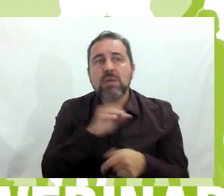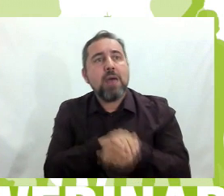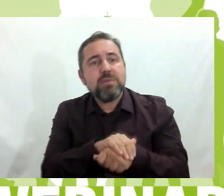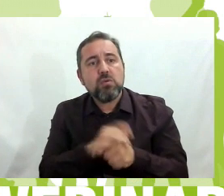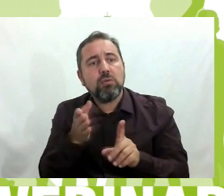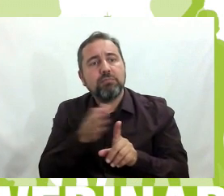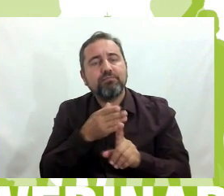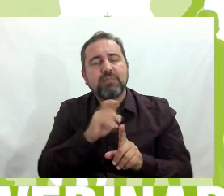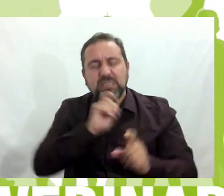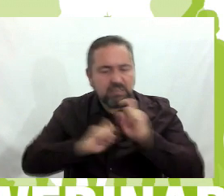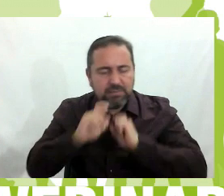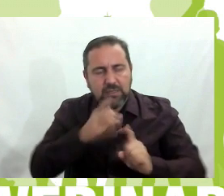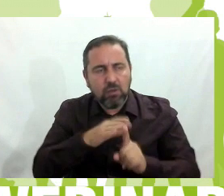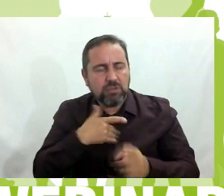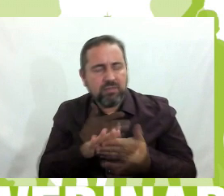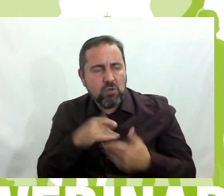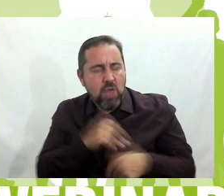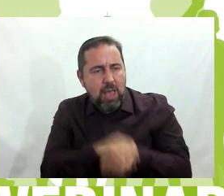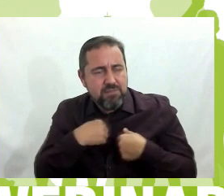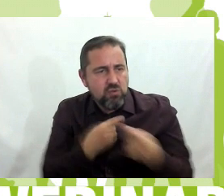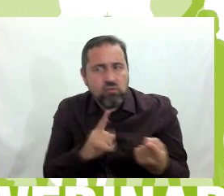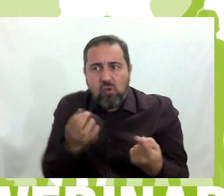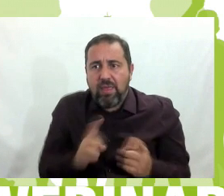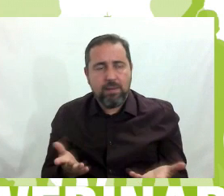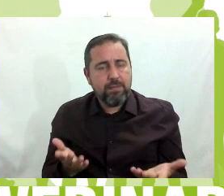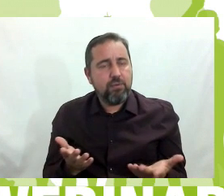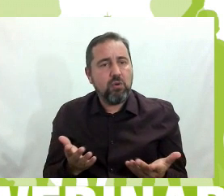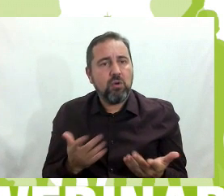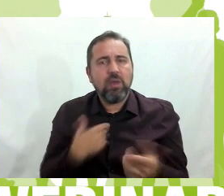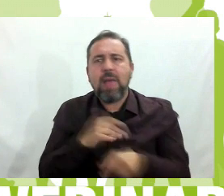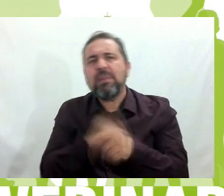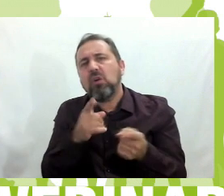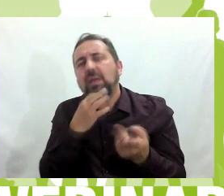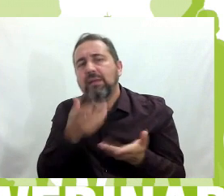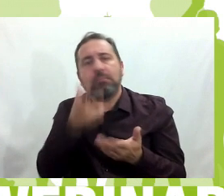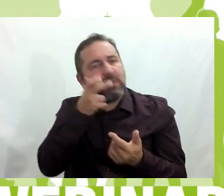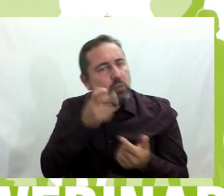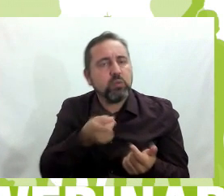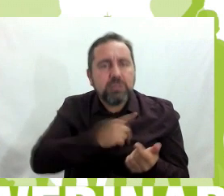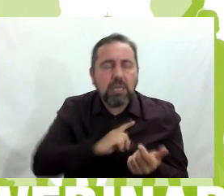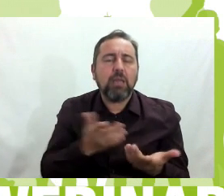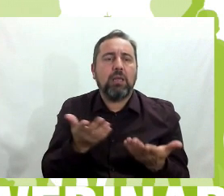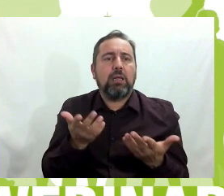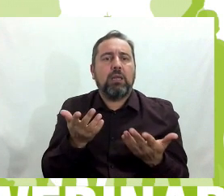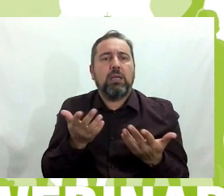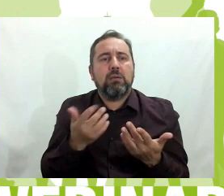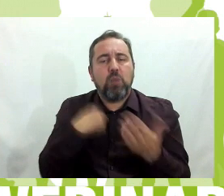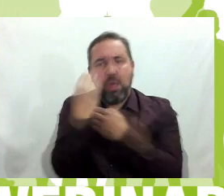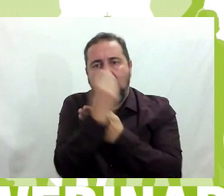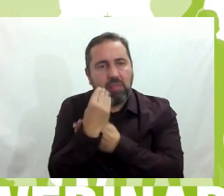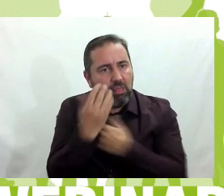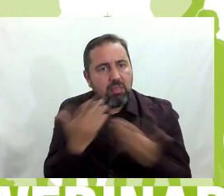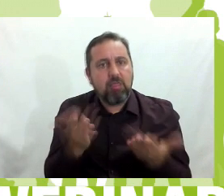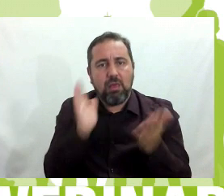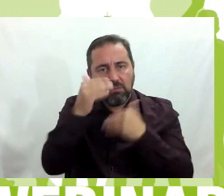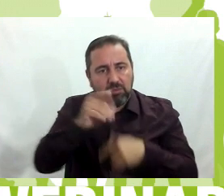trata mal no tengo por qué ser su amigo. Qué cualidades tiene que tener mi amigo, que me escuche, que me atienda, que me